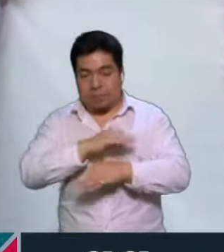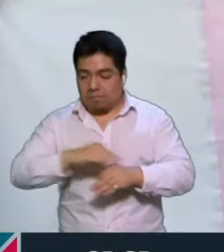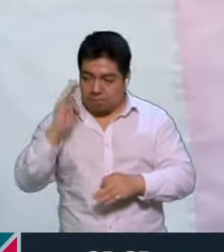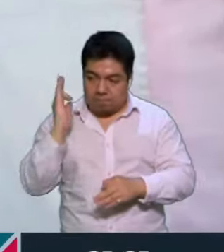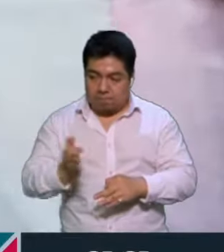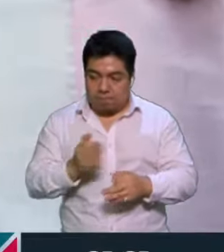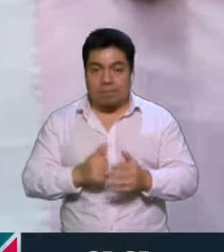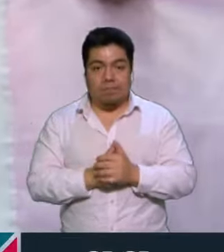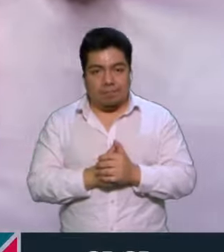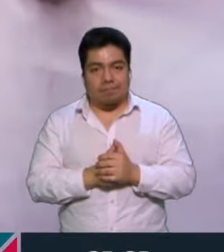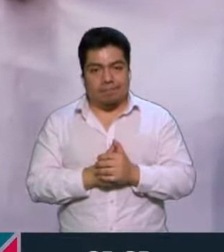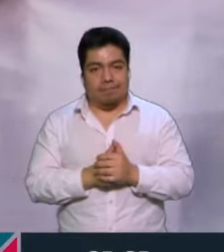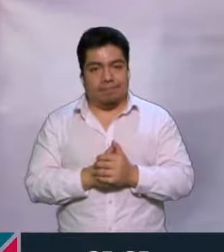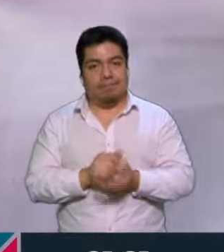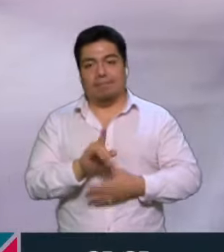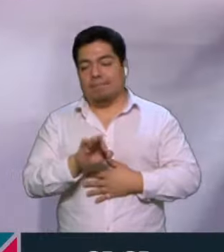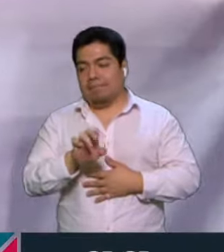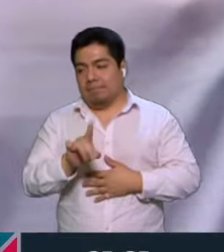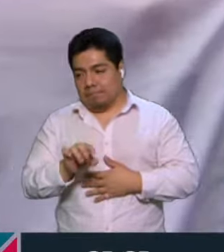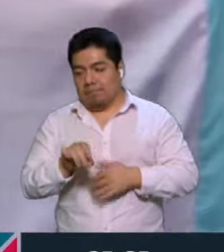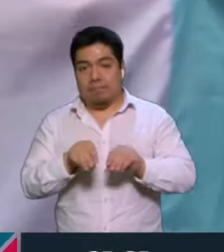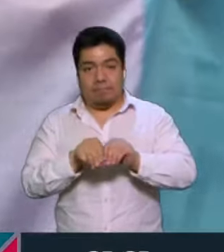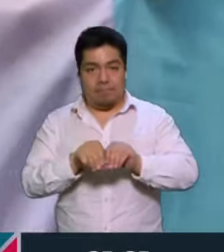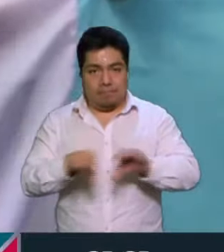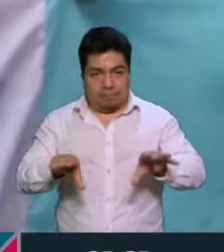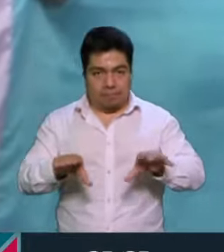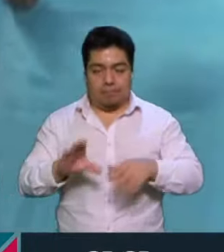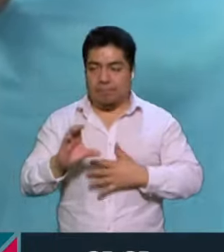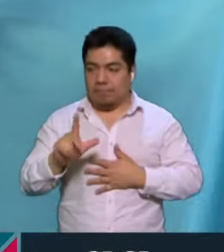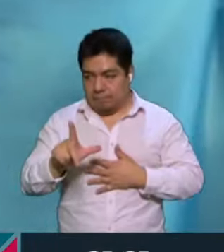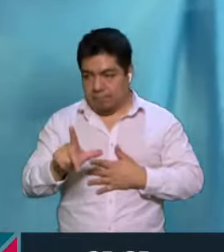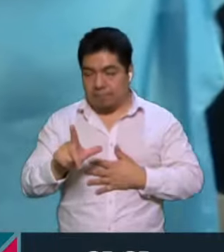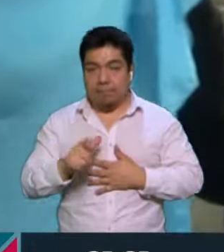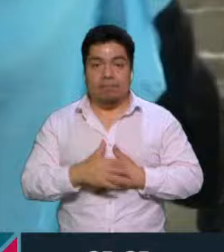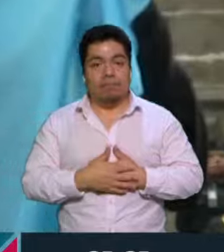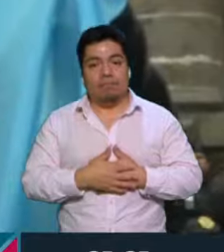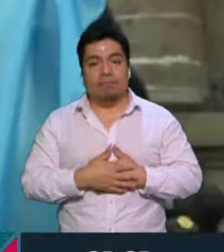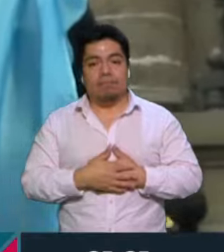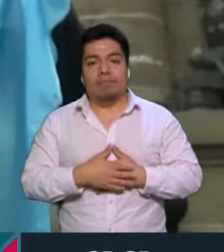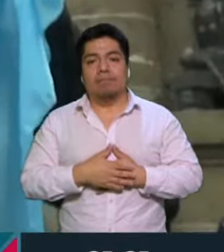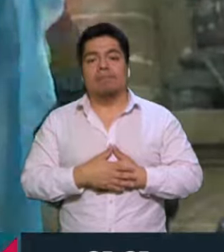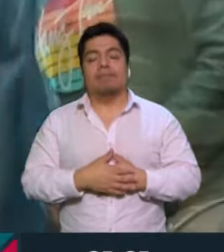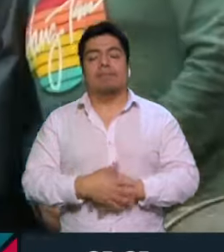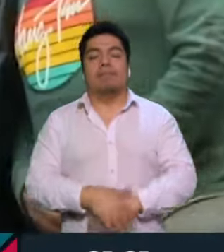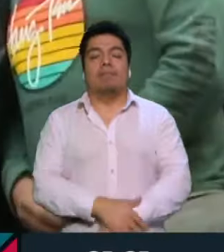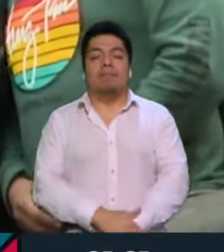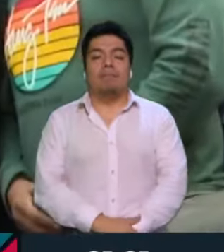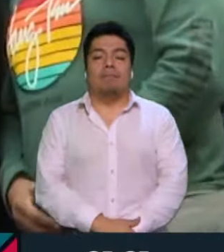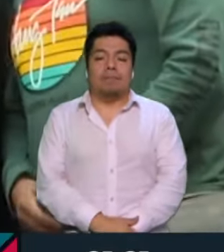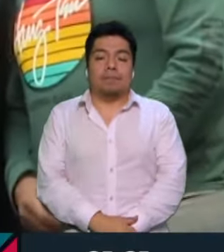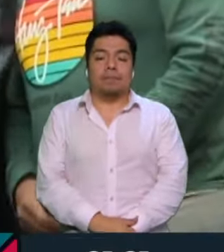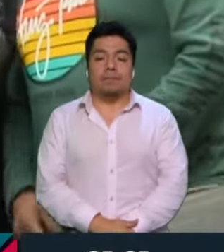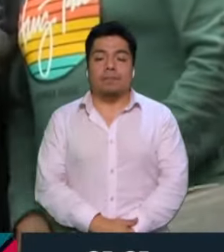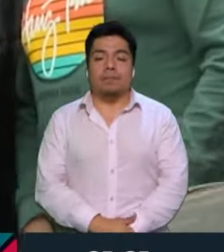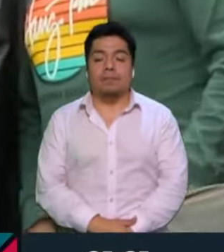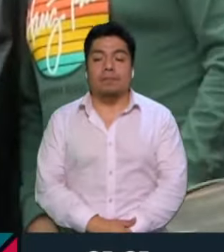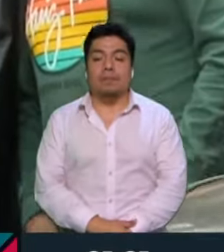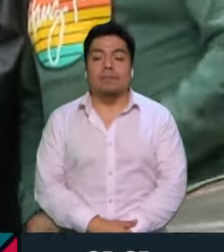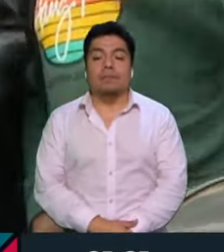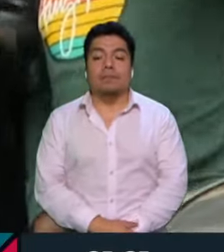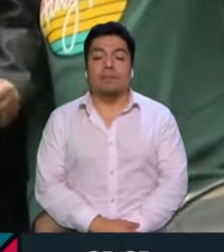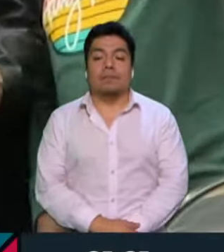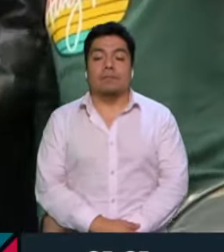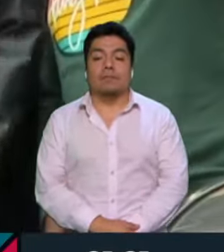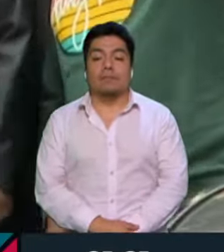Con imágenes de Libes Rodríguez y Alan Hernández para Informe Capital, Ángel Molina. Aquí está